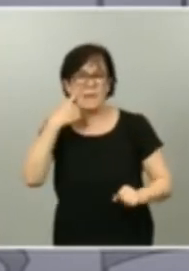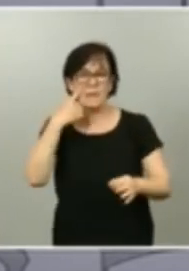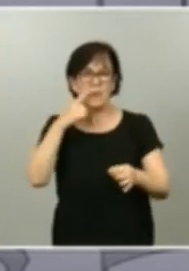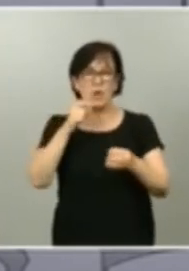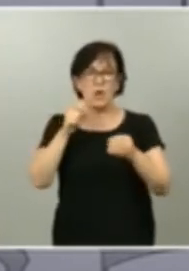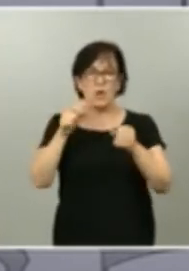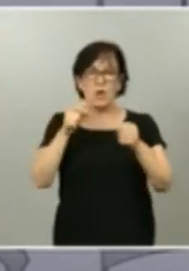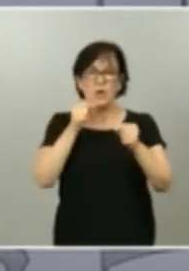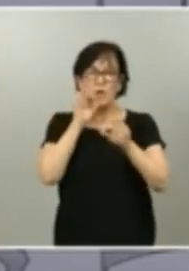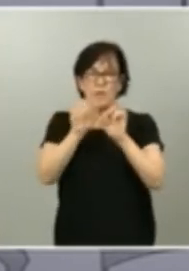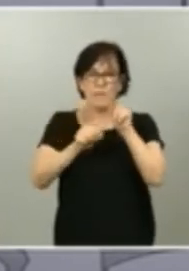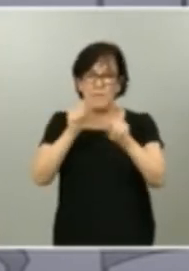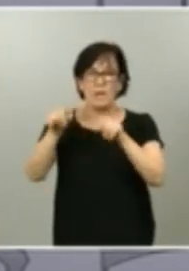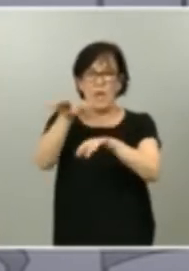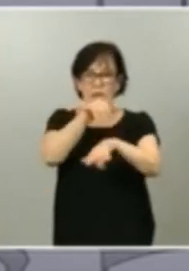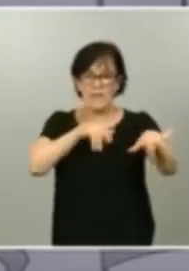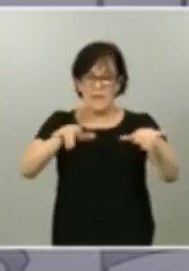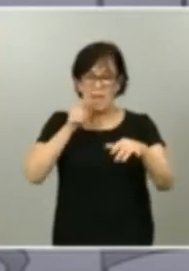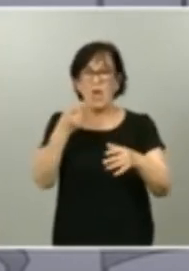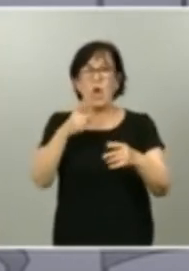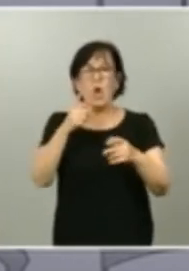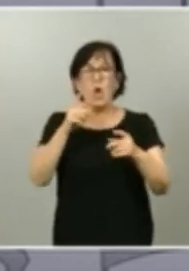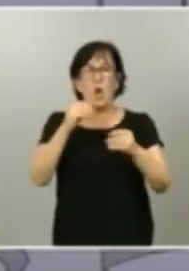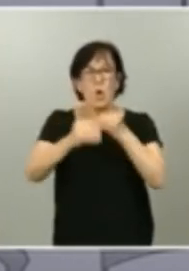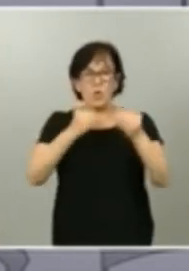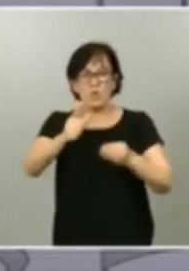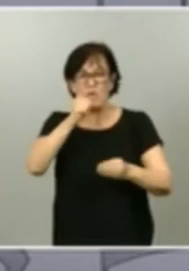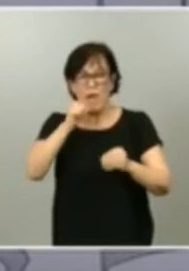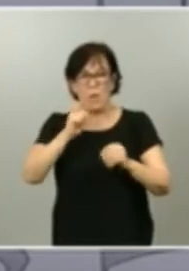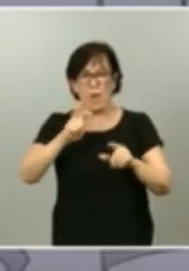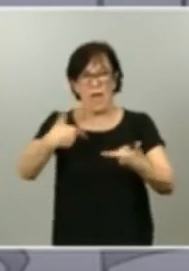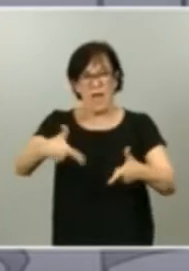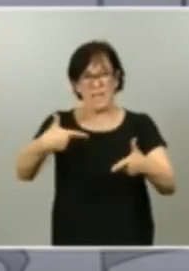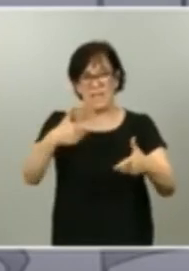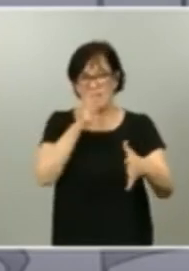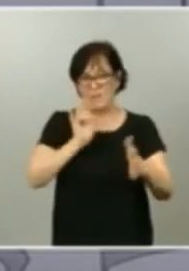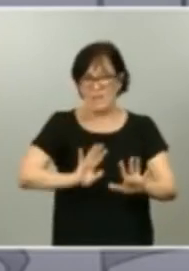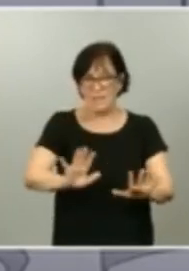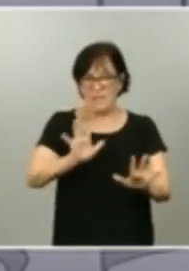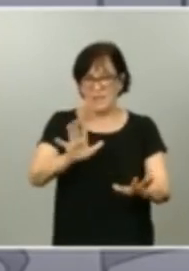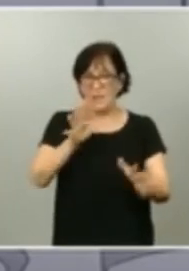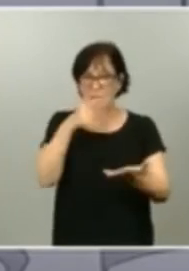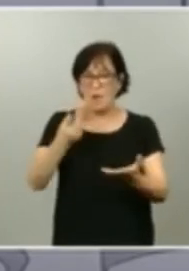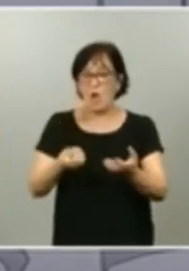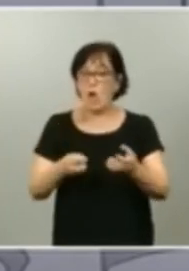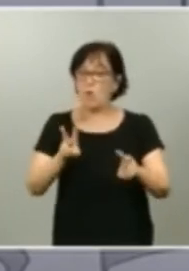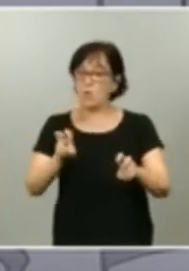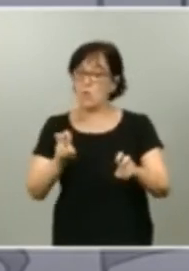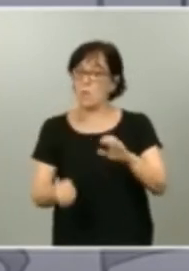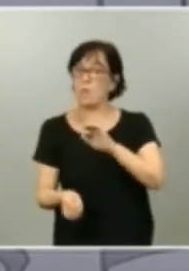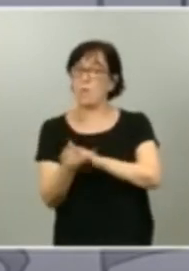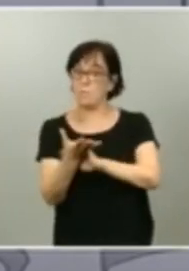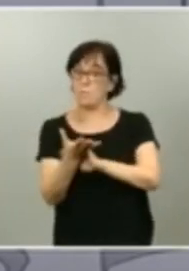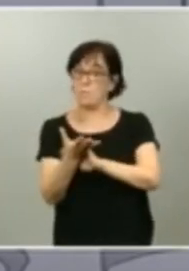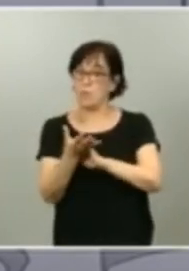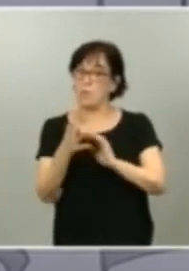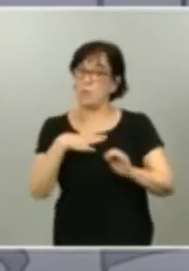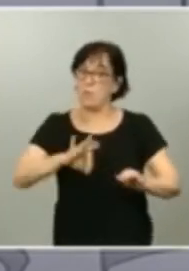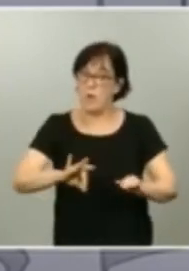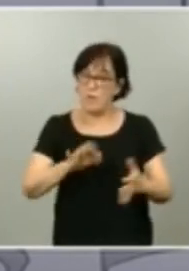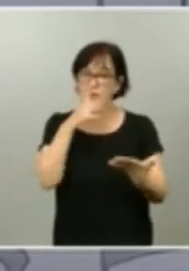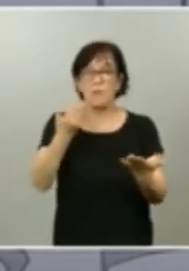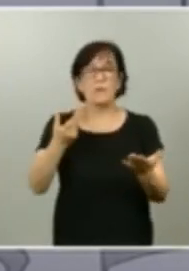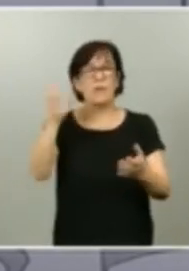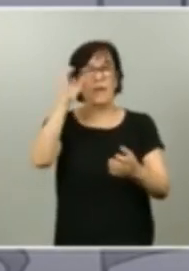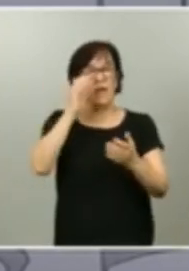aguas residuales para o como marcador mejor dicho epidemiológico de nuevos brotes estudios de ciencia social para